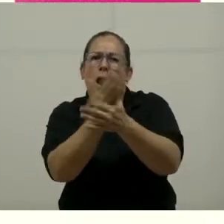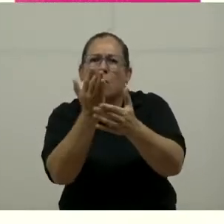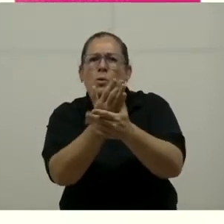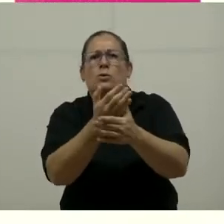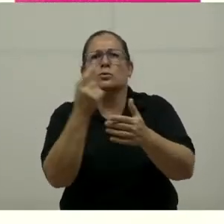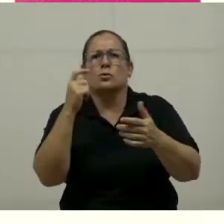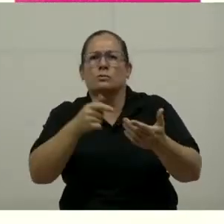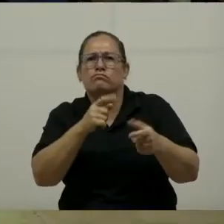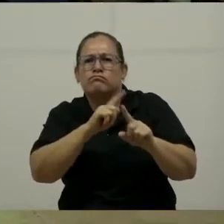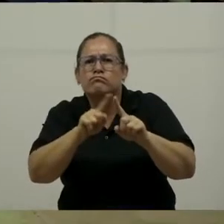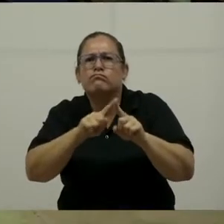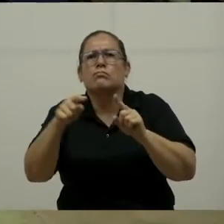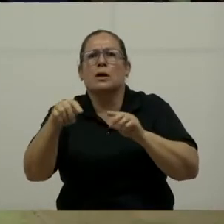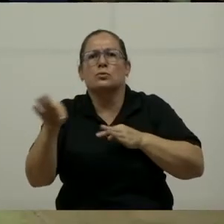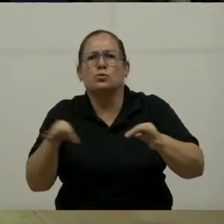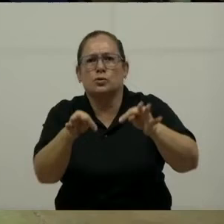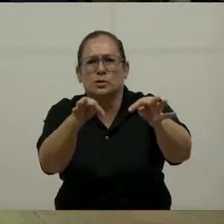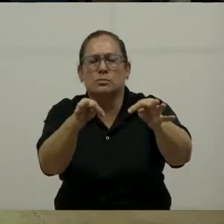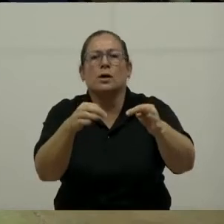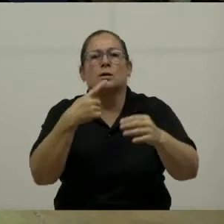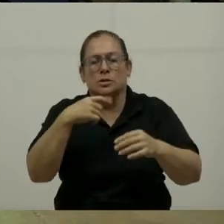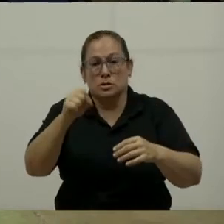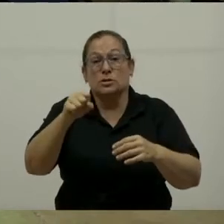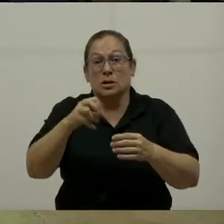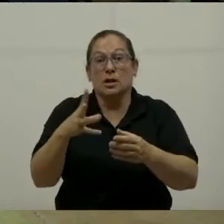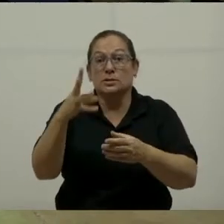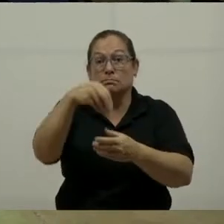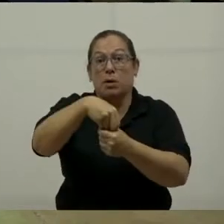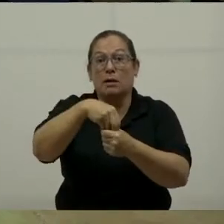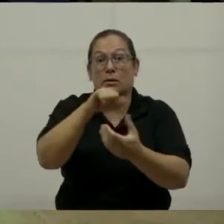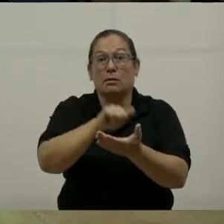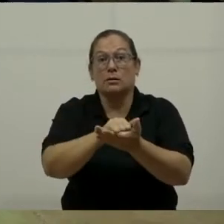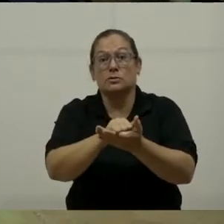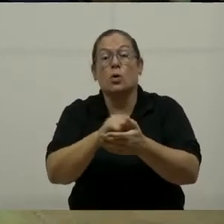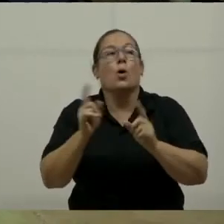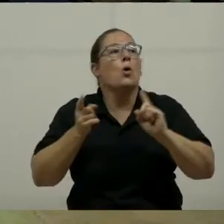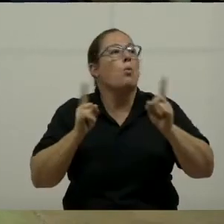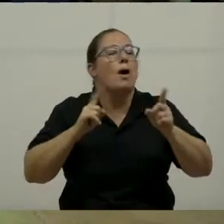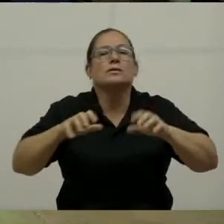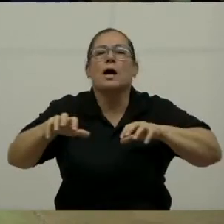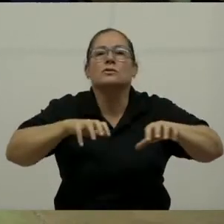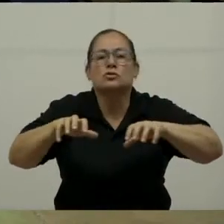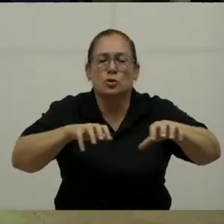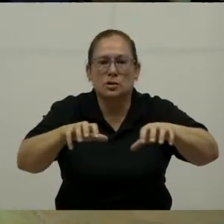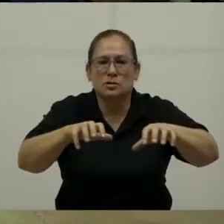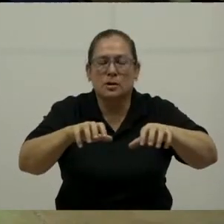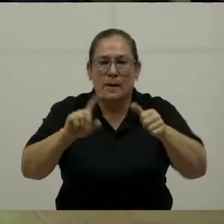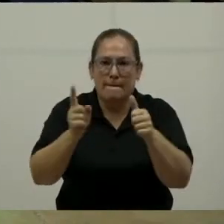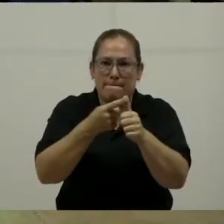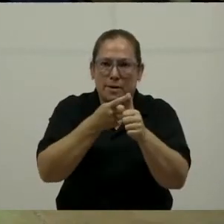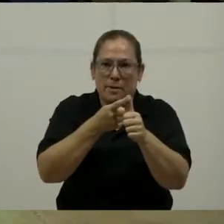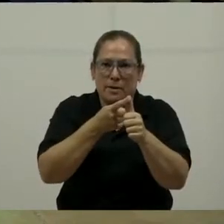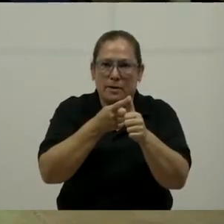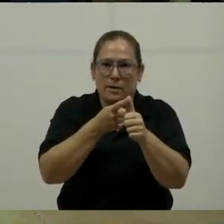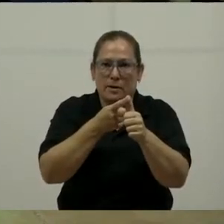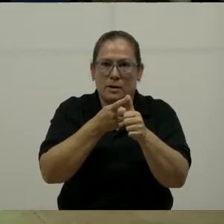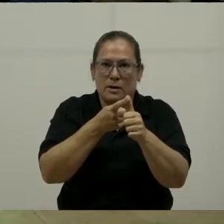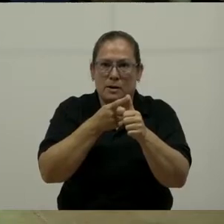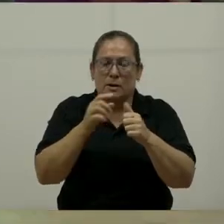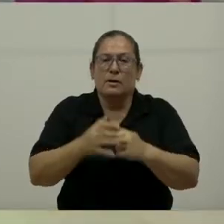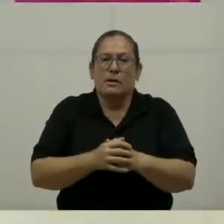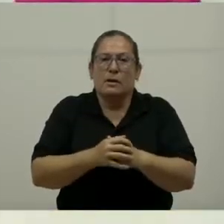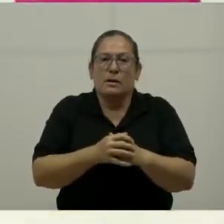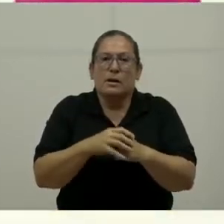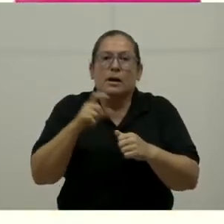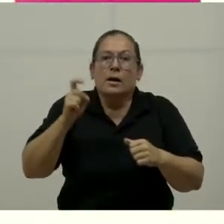Casualmente, eso es parte de esas acciones de seguridad. Absolutamente. ¿Cuáles son las acciones? La primera lo hemos llamado incubadora de gerentes.